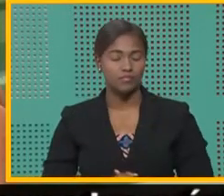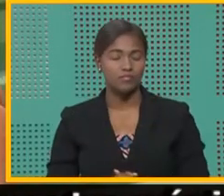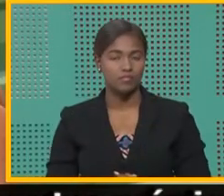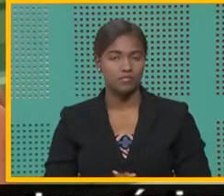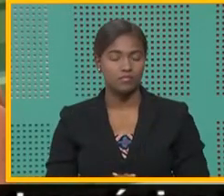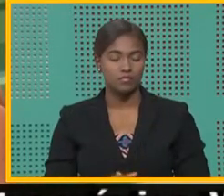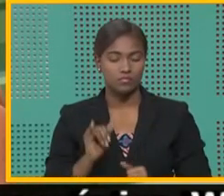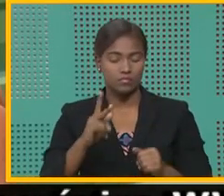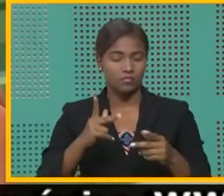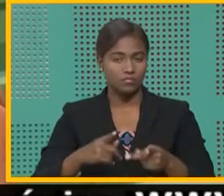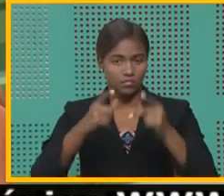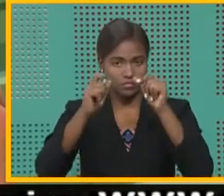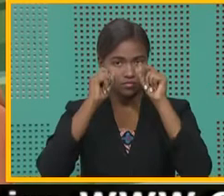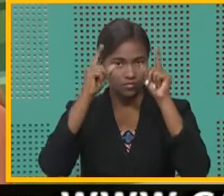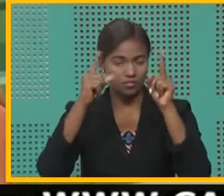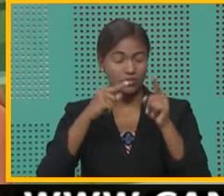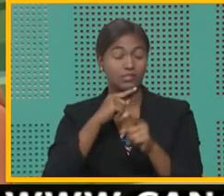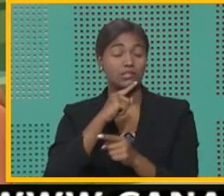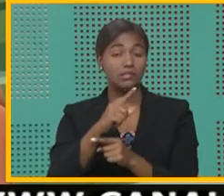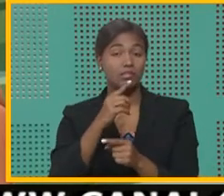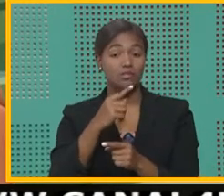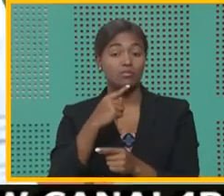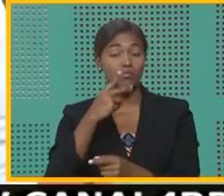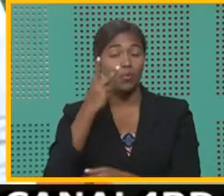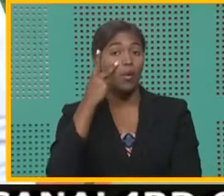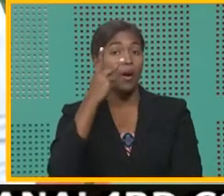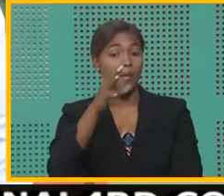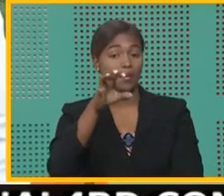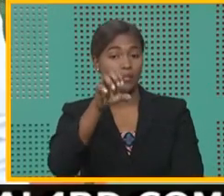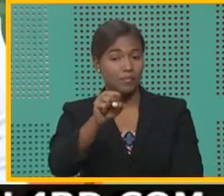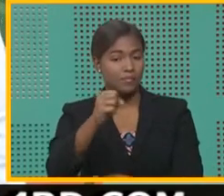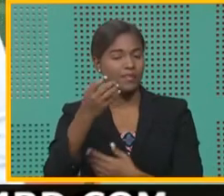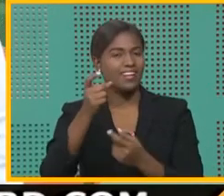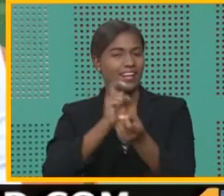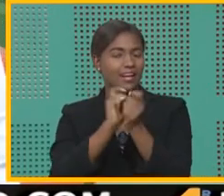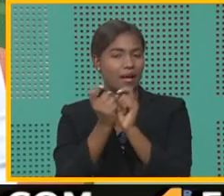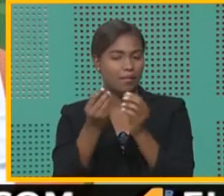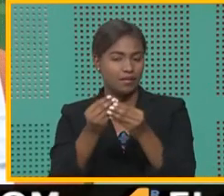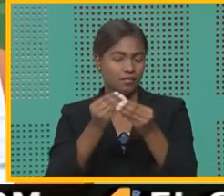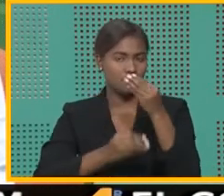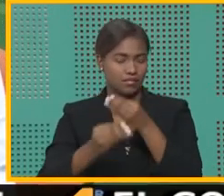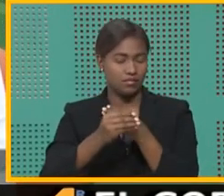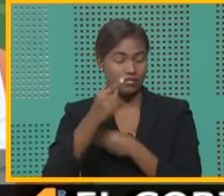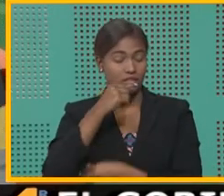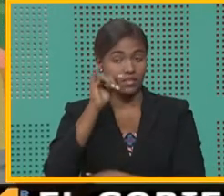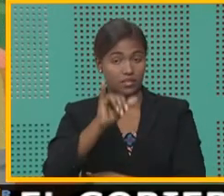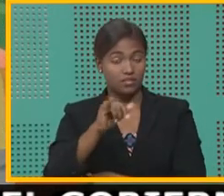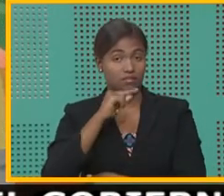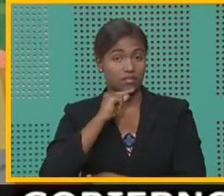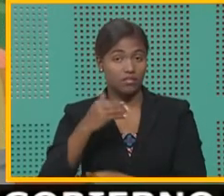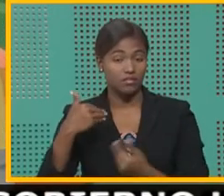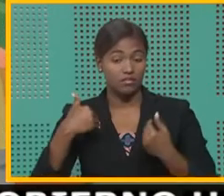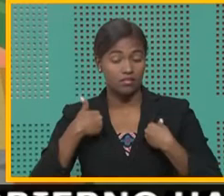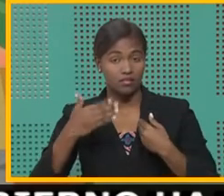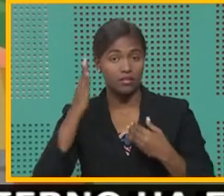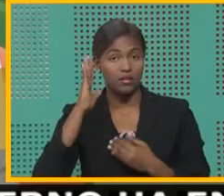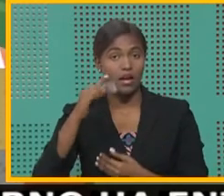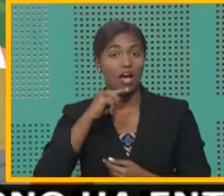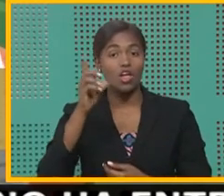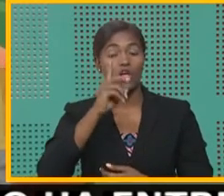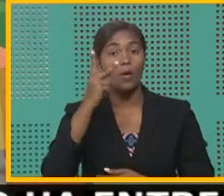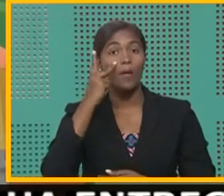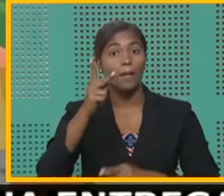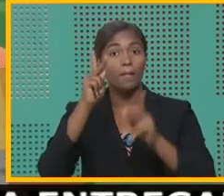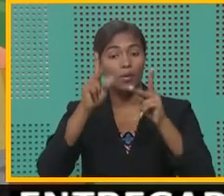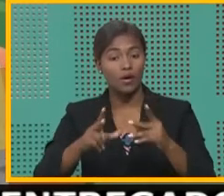fue muy notorio, el cambio económico, puesto de que él va donde ve que la